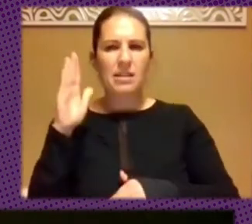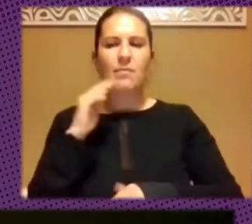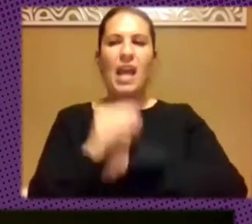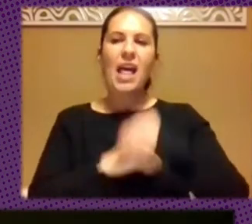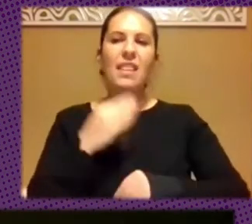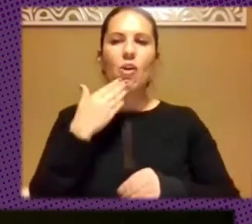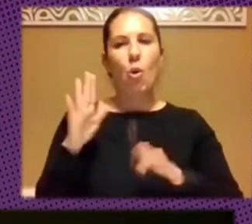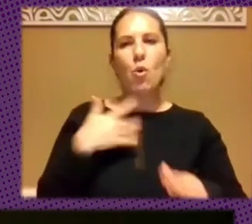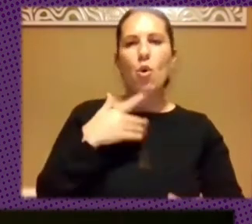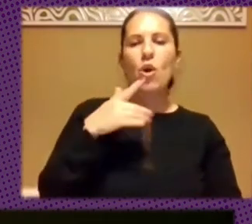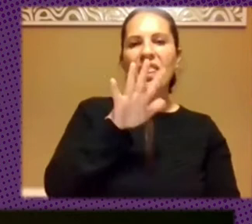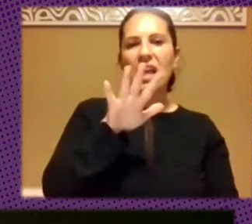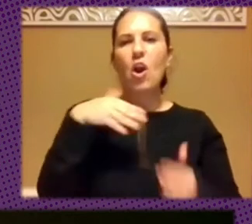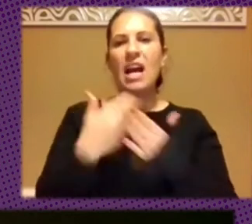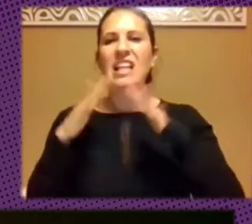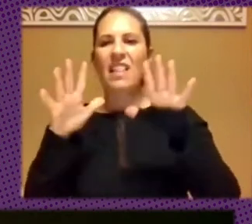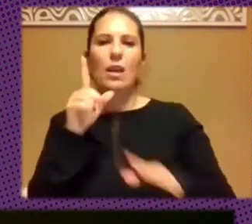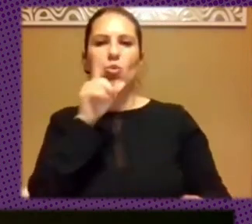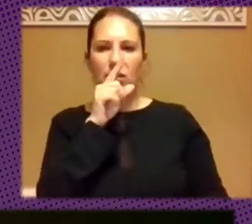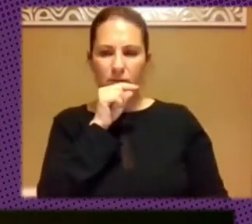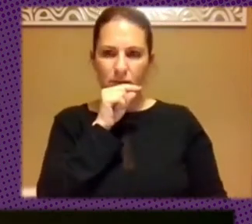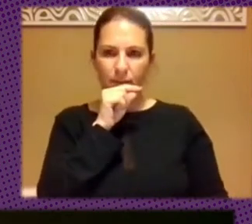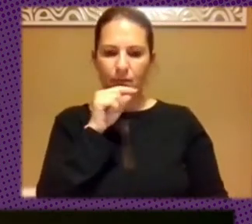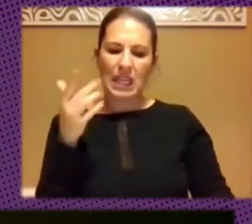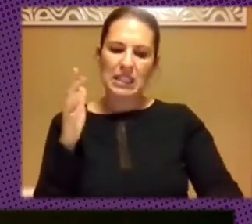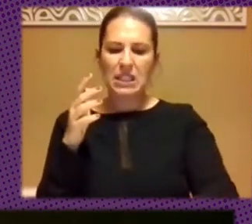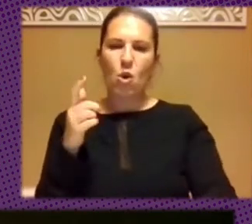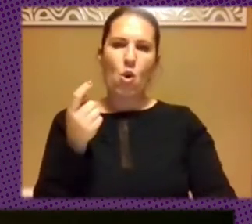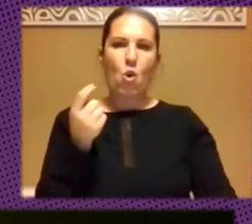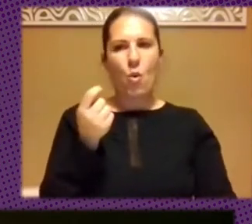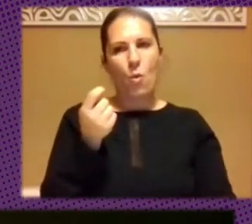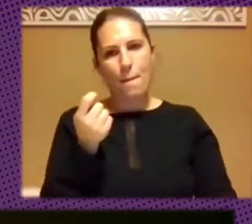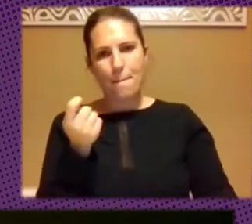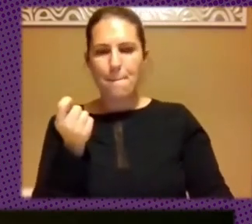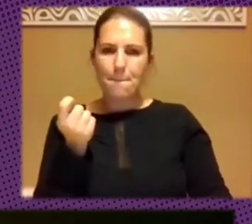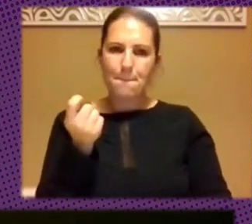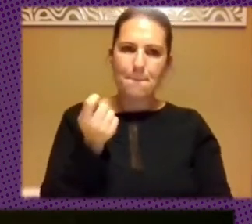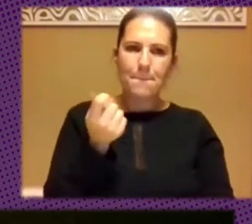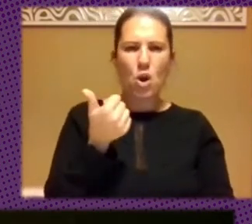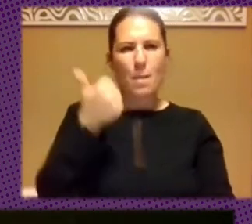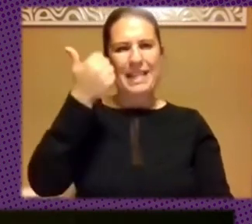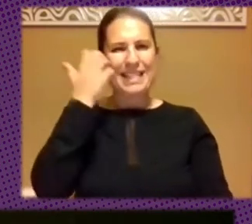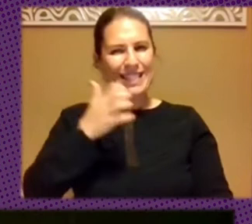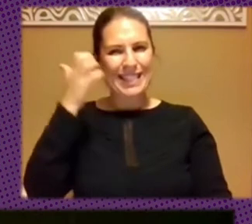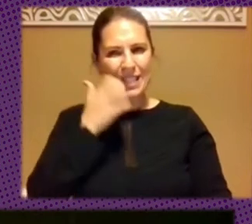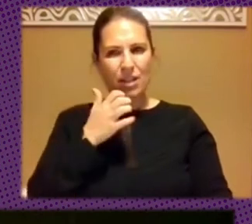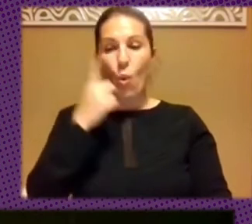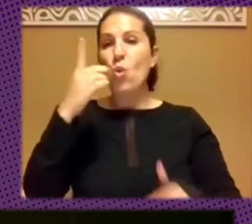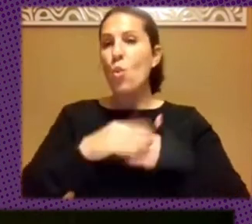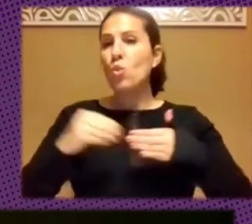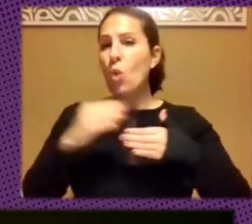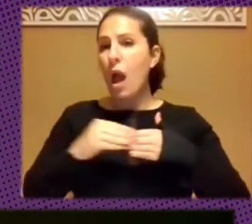cinco y diez tweets. Que ya es un poco, empieza a ser un poco, decimos, extraños que un usuario se ponga